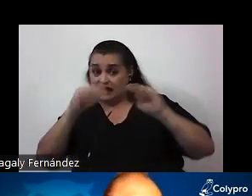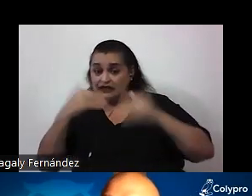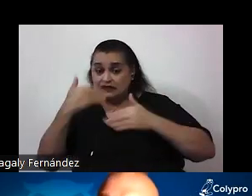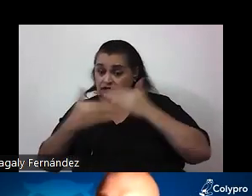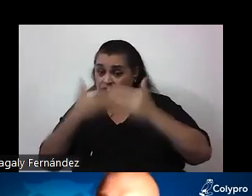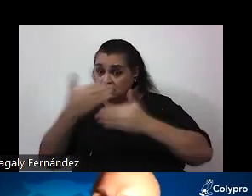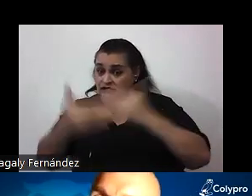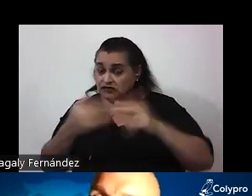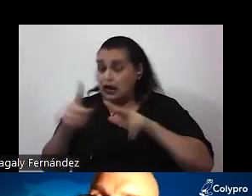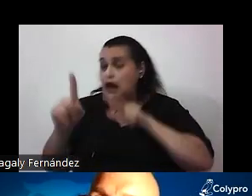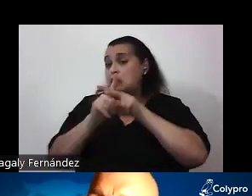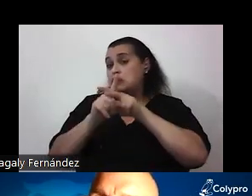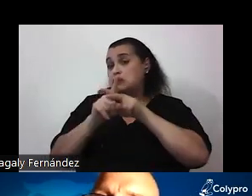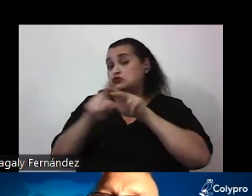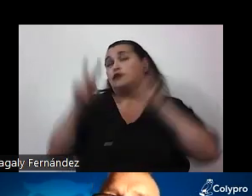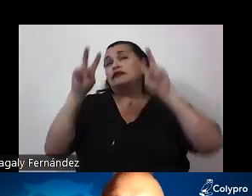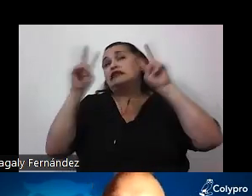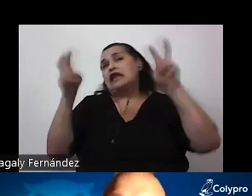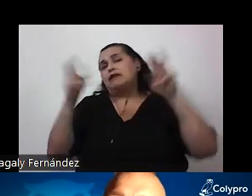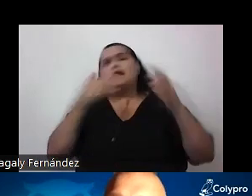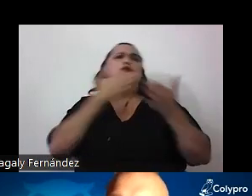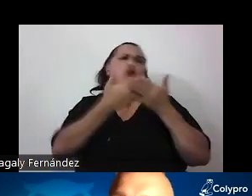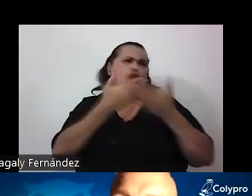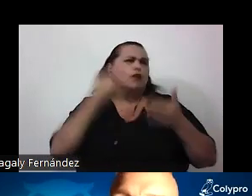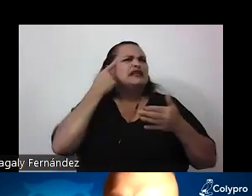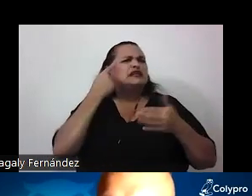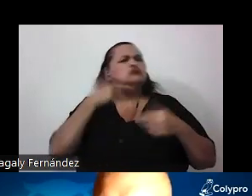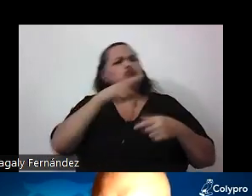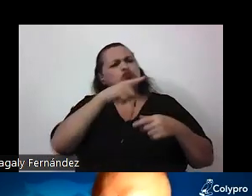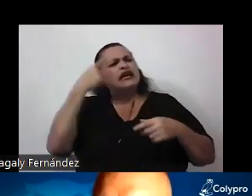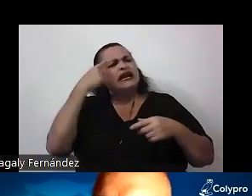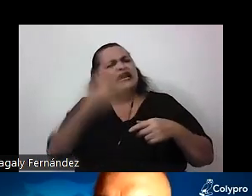sacamos al alumno lo que creíamos sobre el tema bueno pensemos por qué creemos lo que creemos